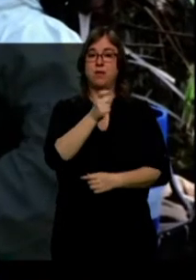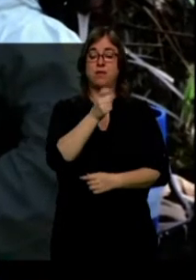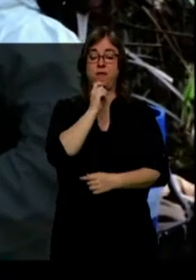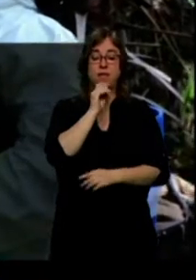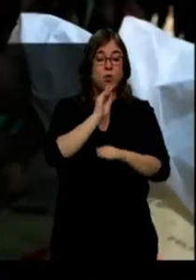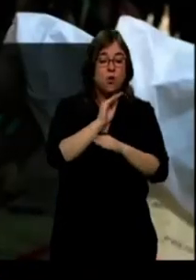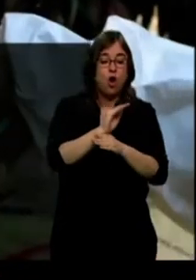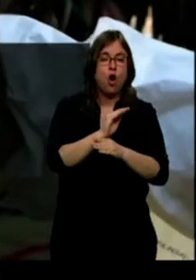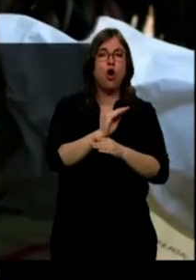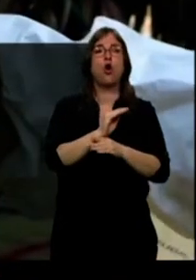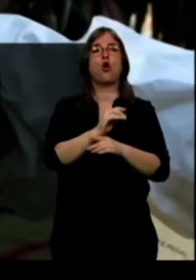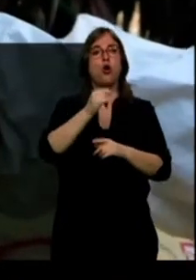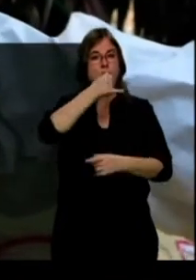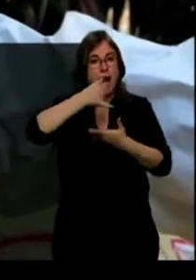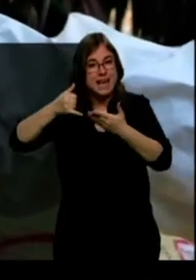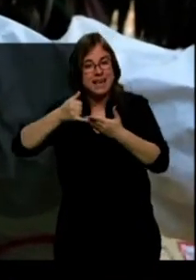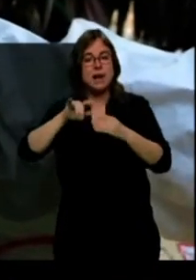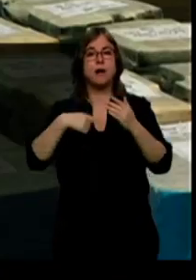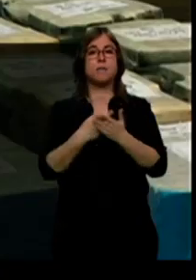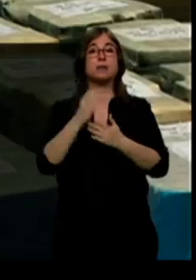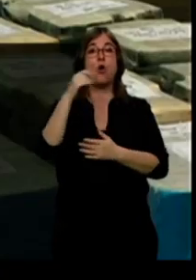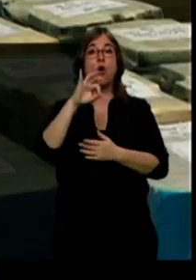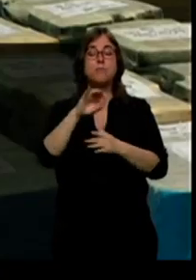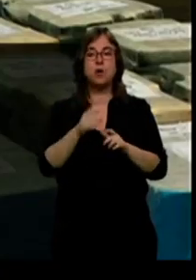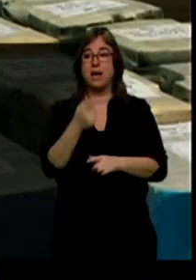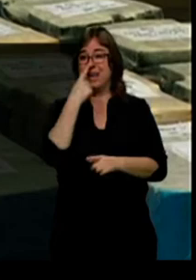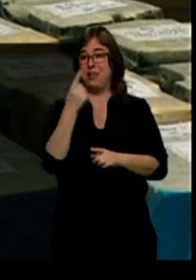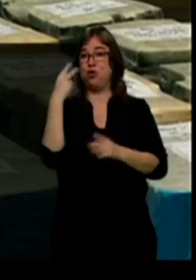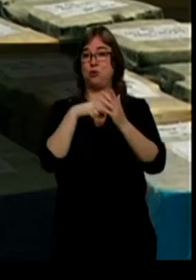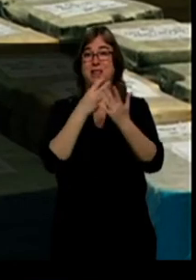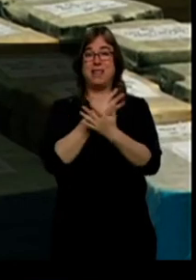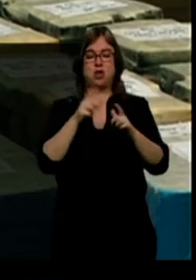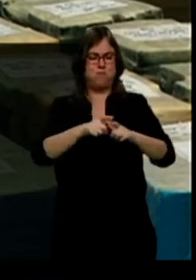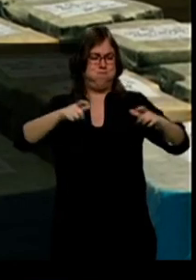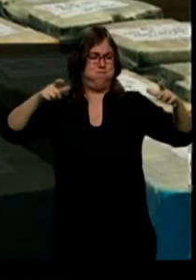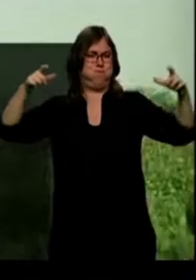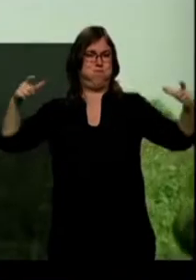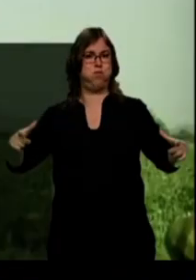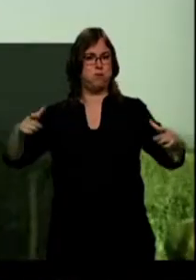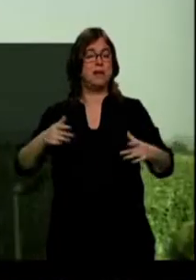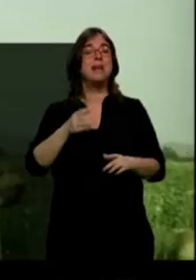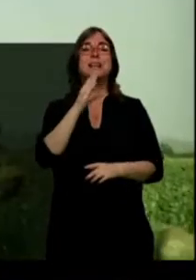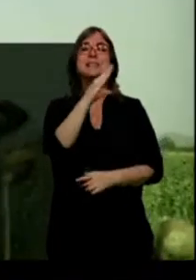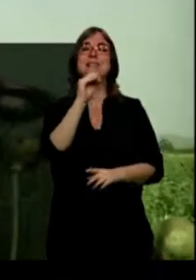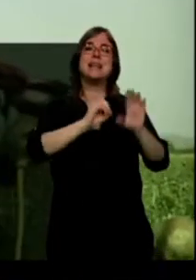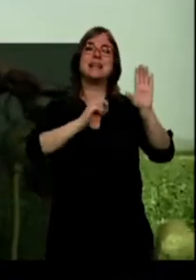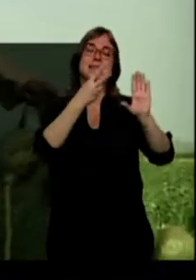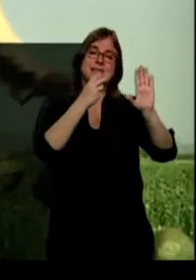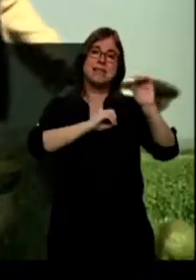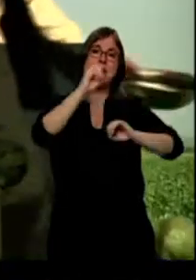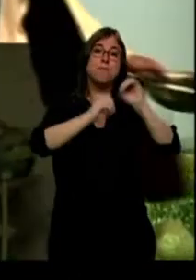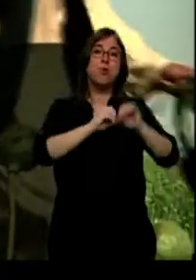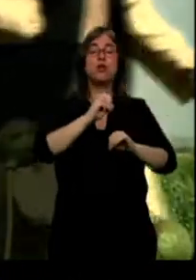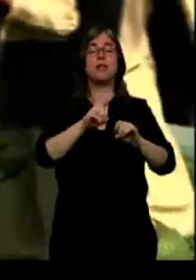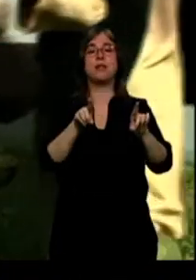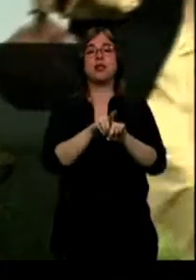alcanzó en 2018 su máximo histórico. El 70% de la cocaína se concentra en Colombia, mientras que Afganistán se mantiene